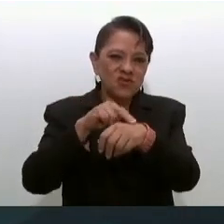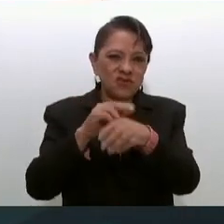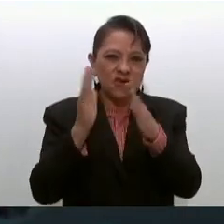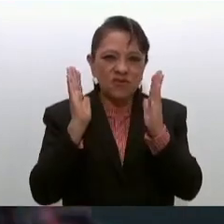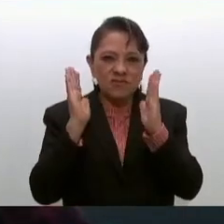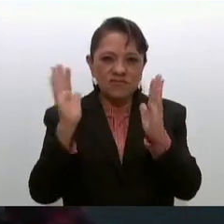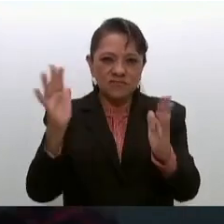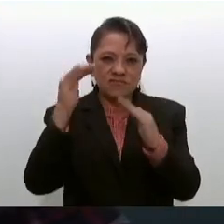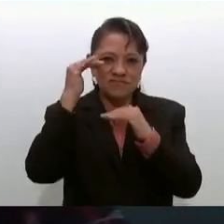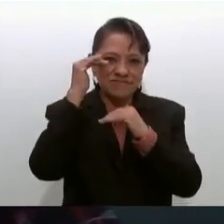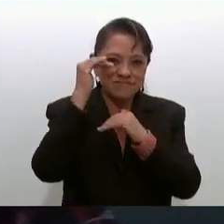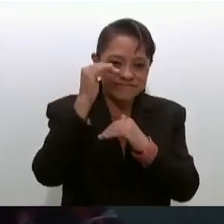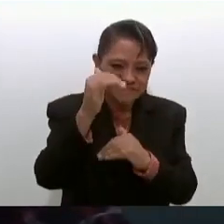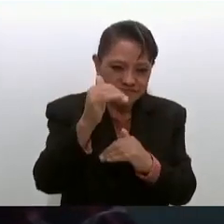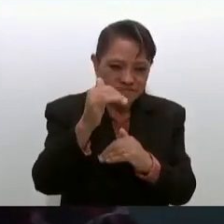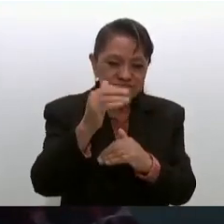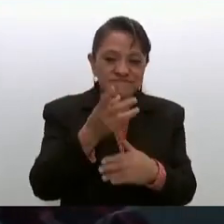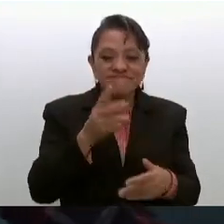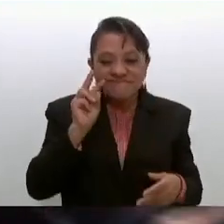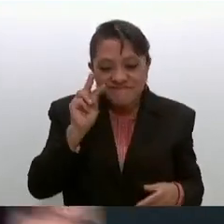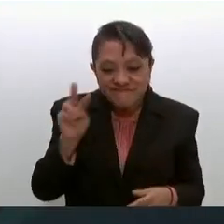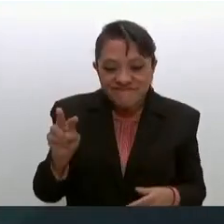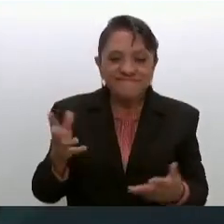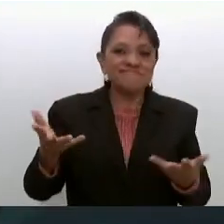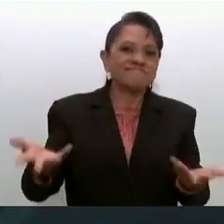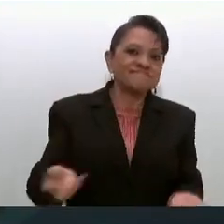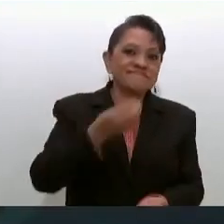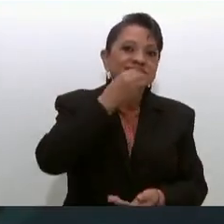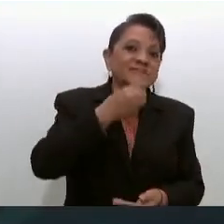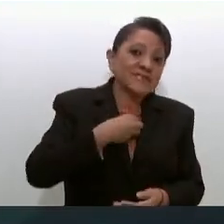urgencia ni modo lo tengo que atender a este